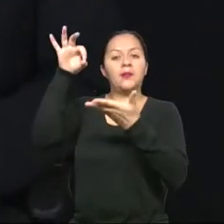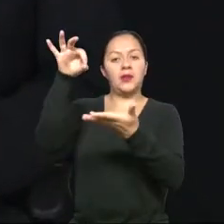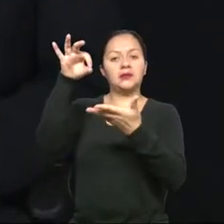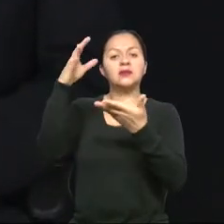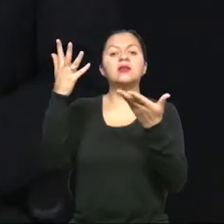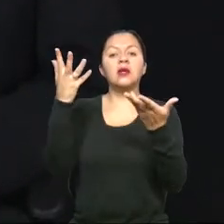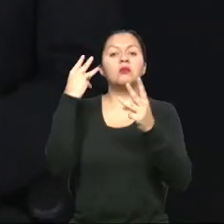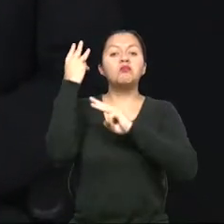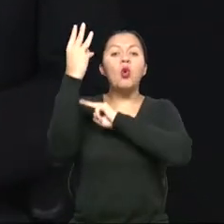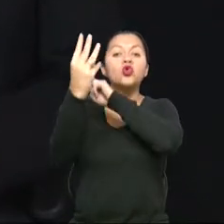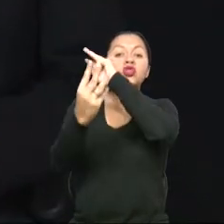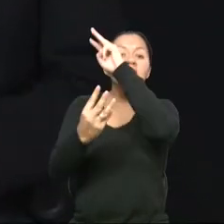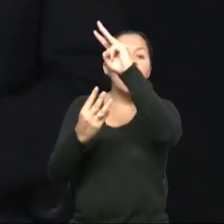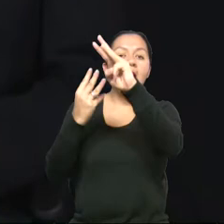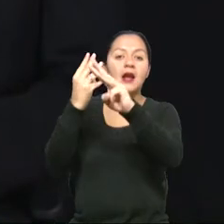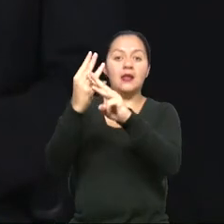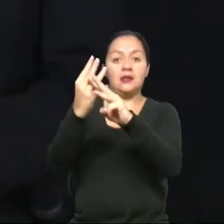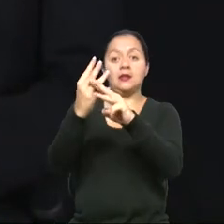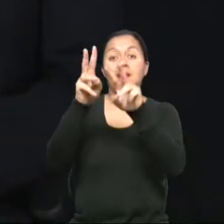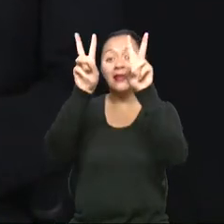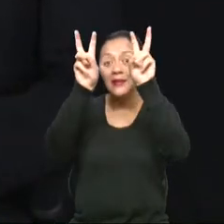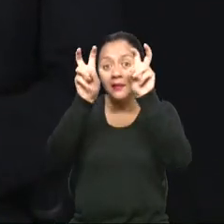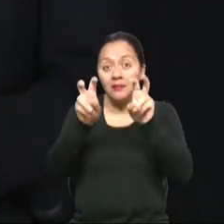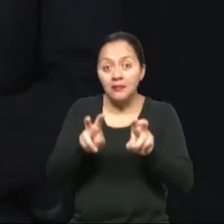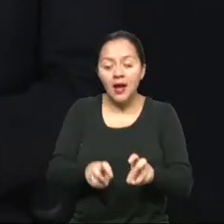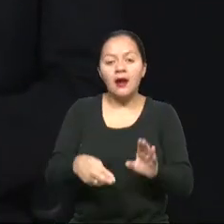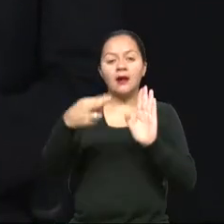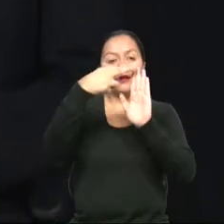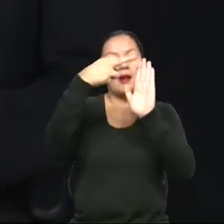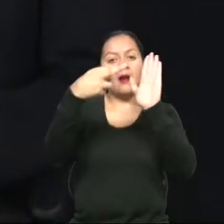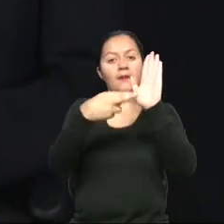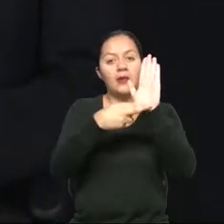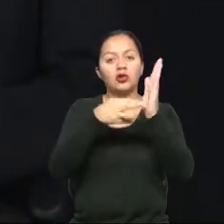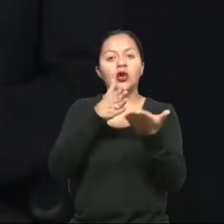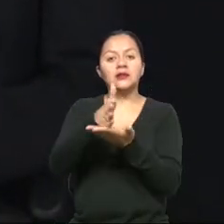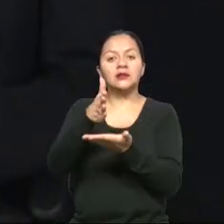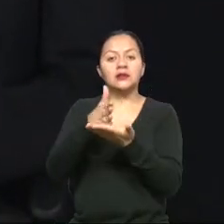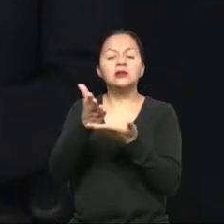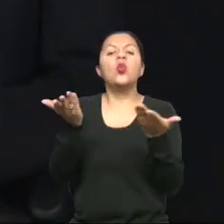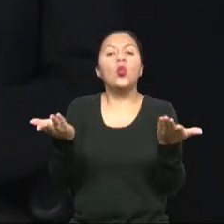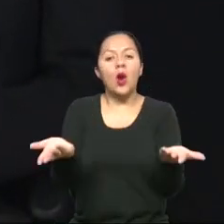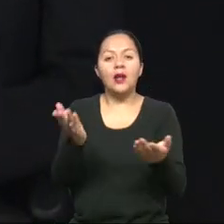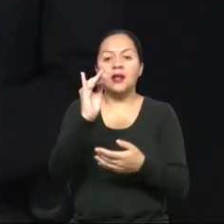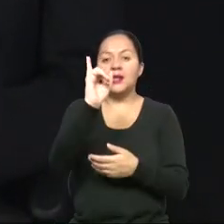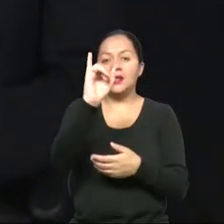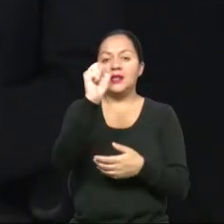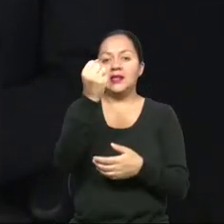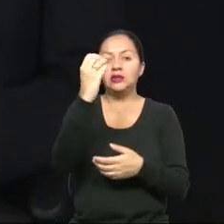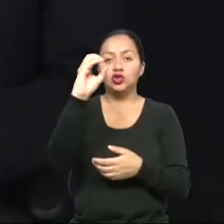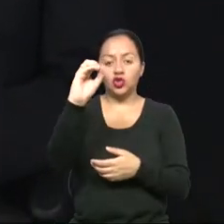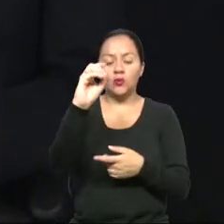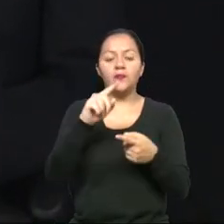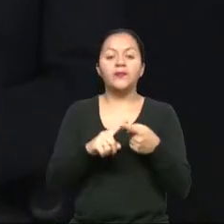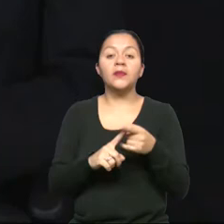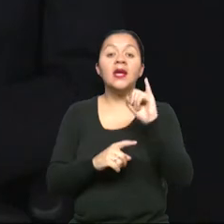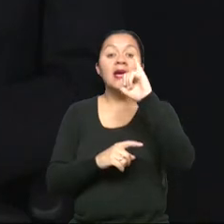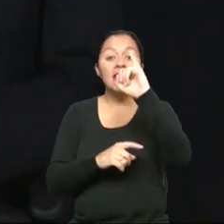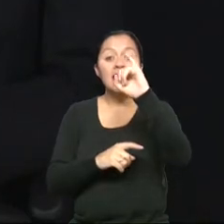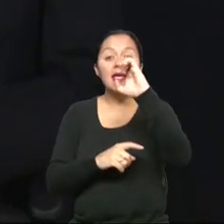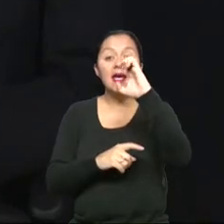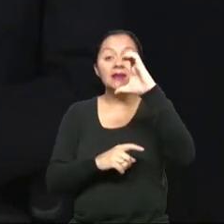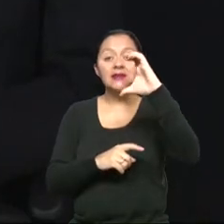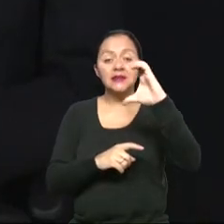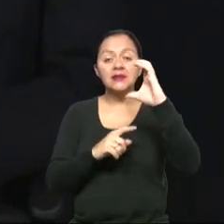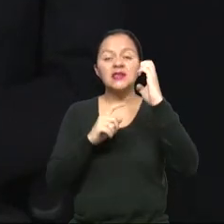organismos mundiales que están en todos los campos normativos. En este caso estamos hablando de la ISO, estamos hablando de la IEC para lo que son normas del sector